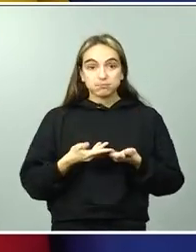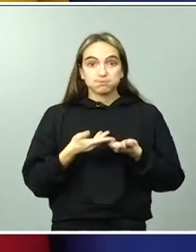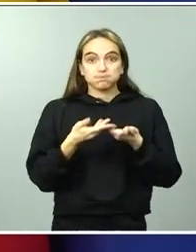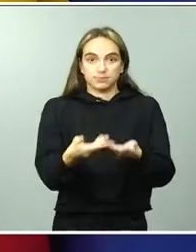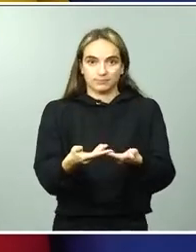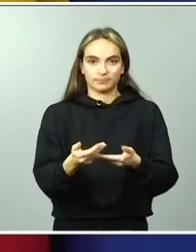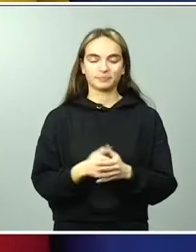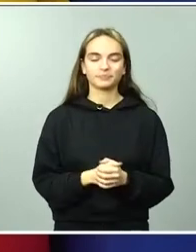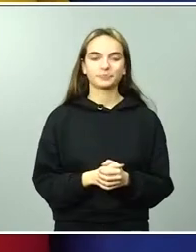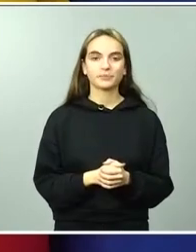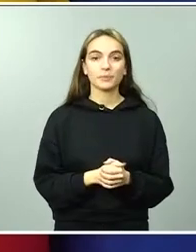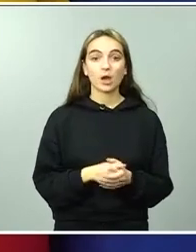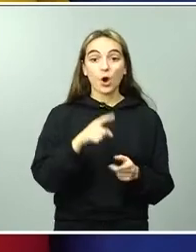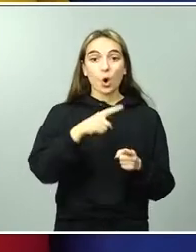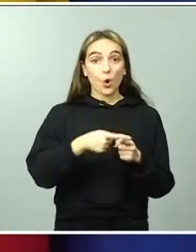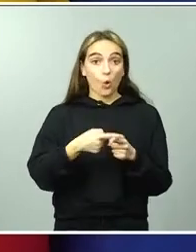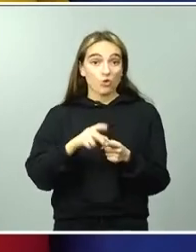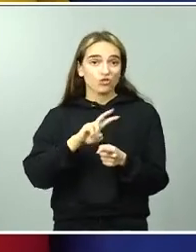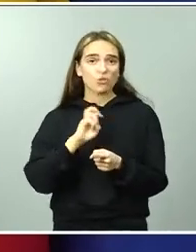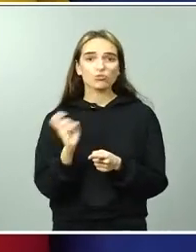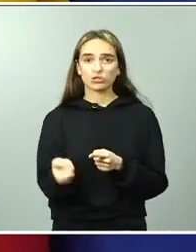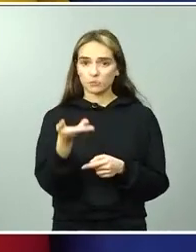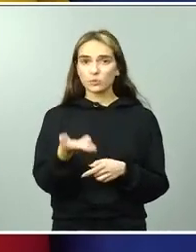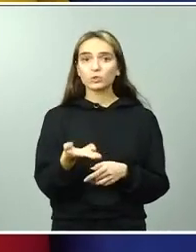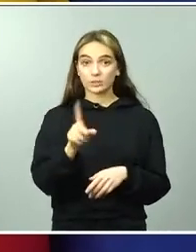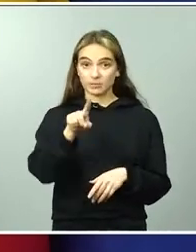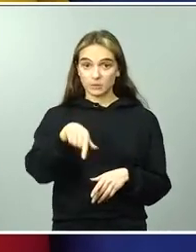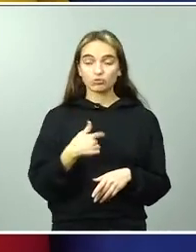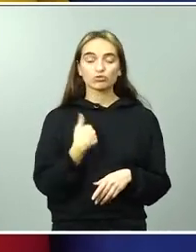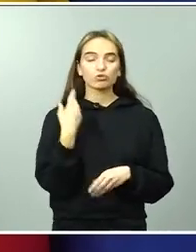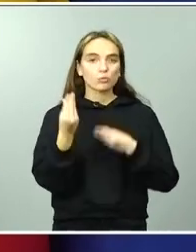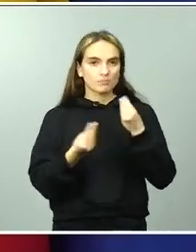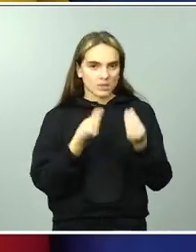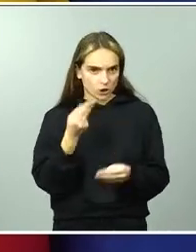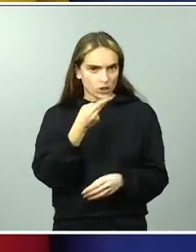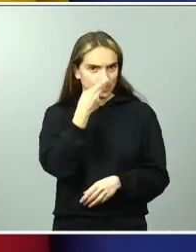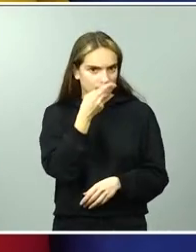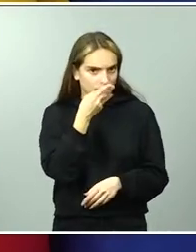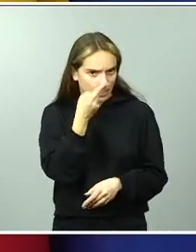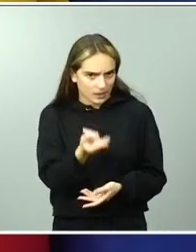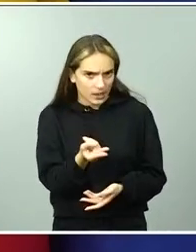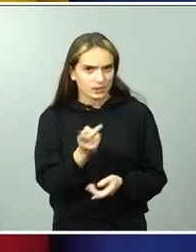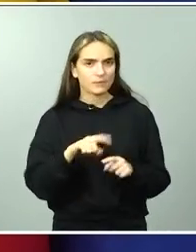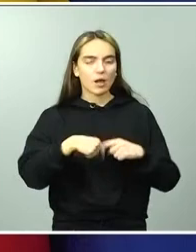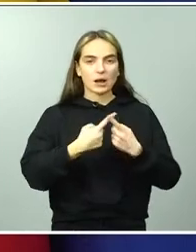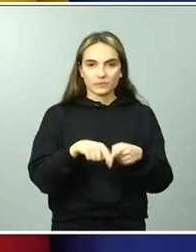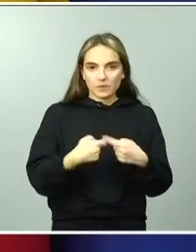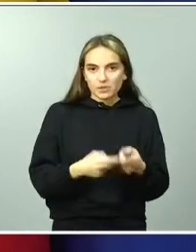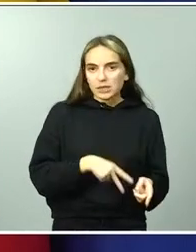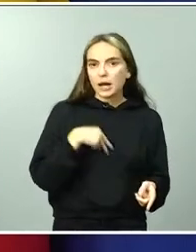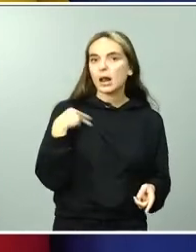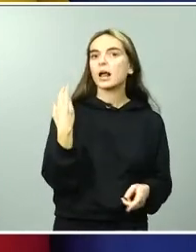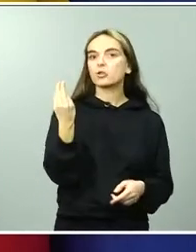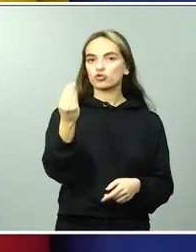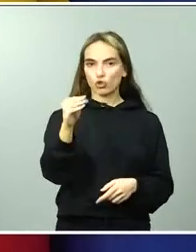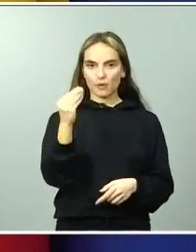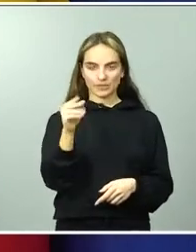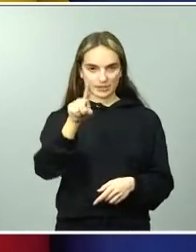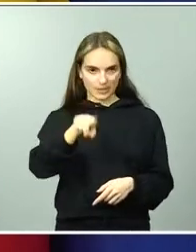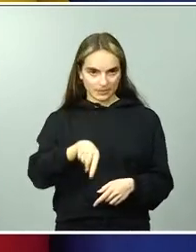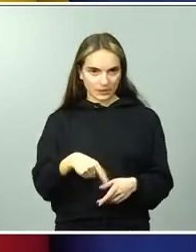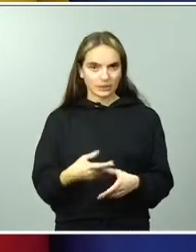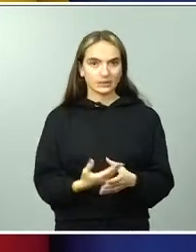también muy importante y creo que es especialmente interesante para las familias y para los jóvenes. Saben que, lo largo de esta